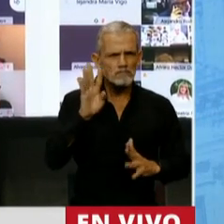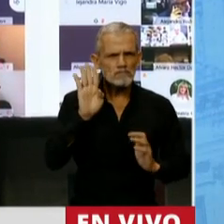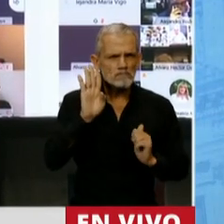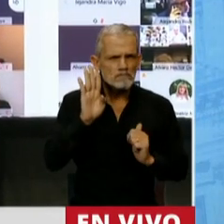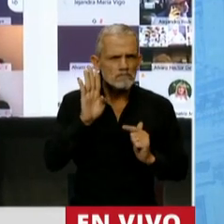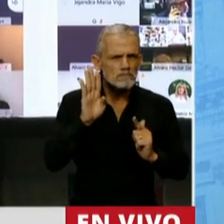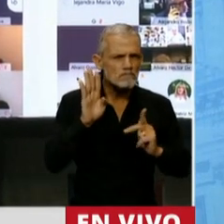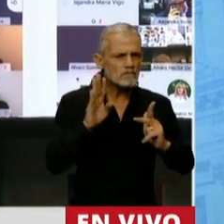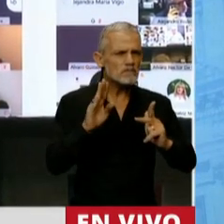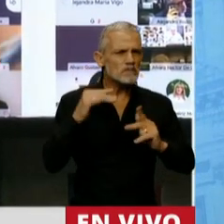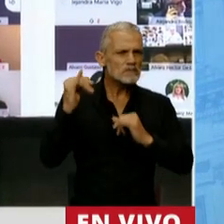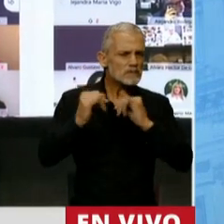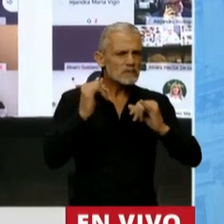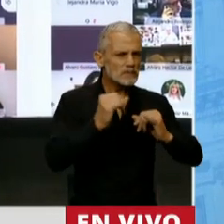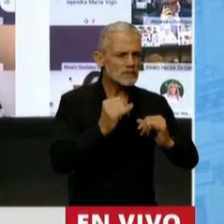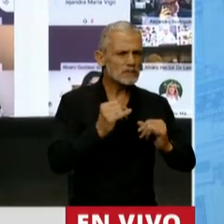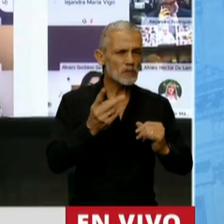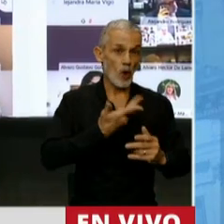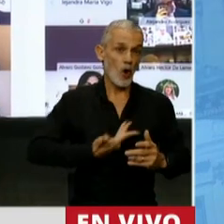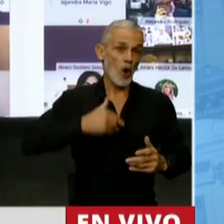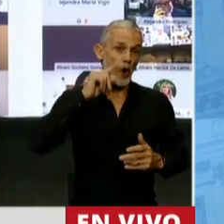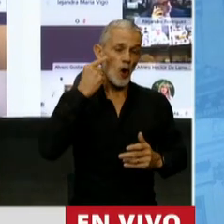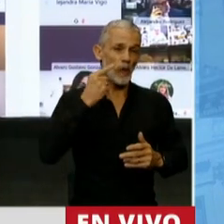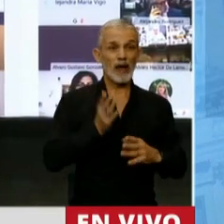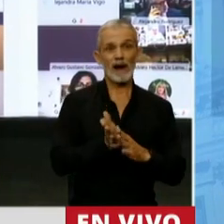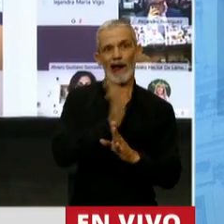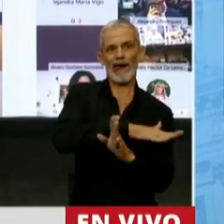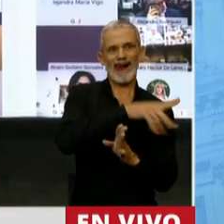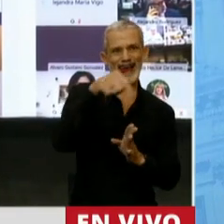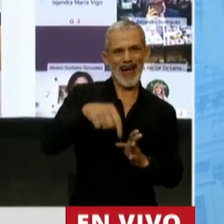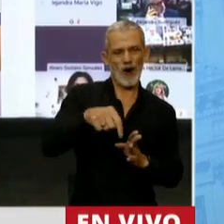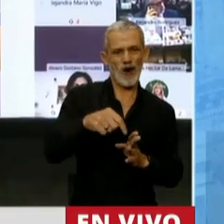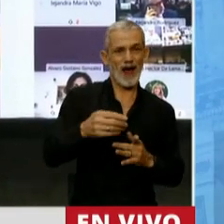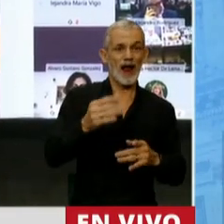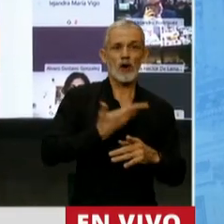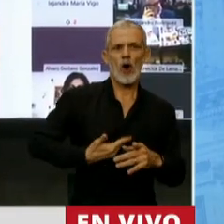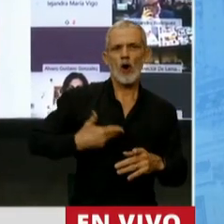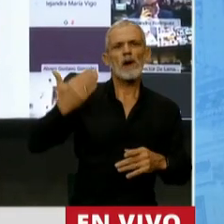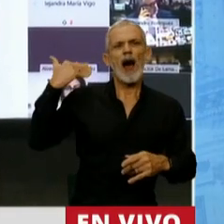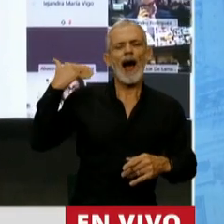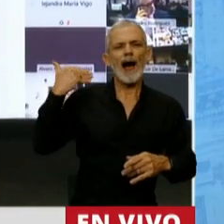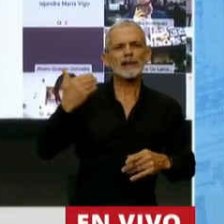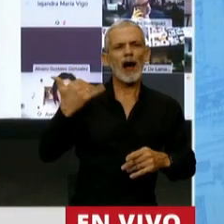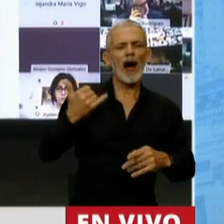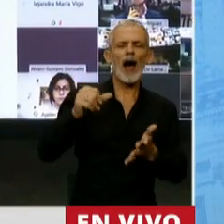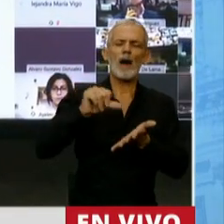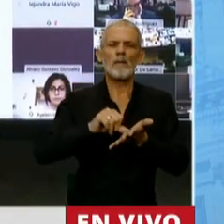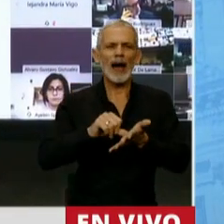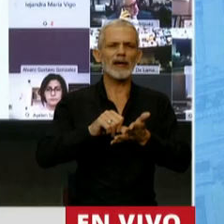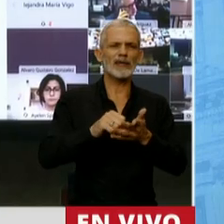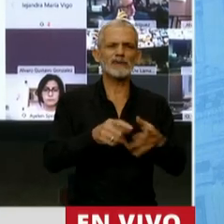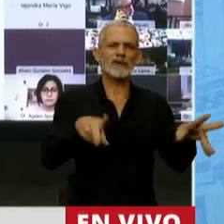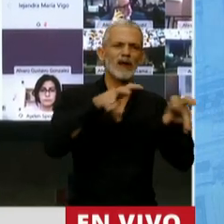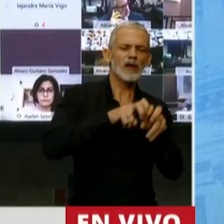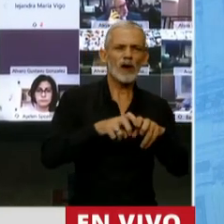que el gobierno que precedió a la actual encontró un país con un déficit